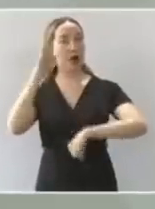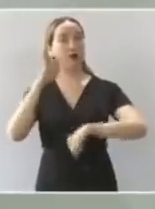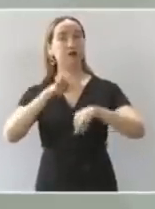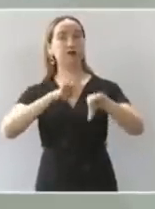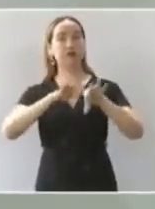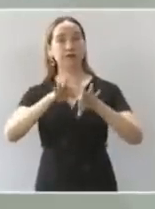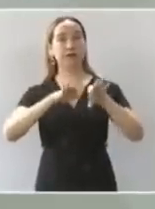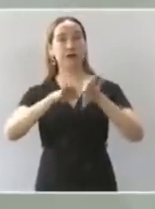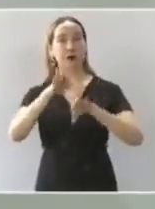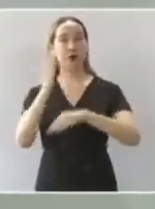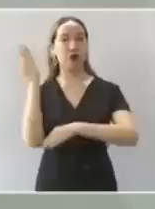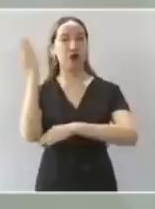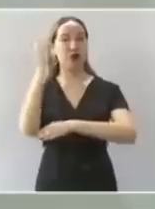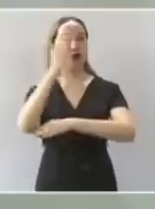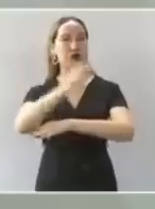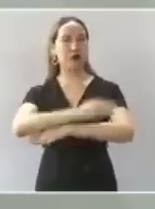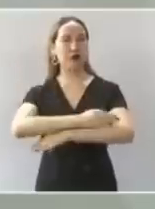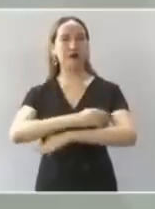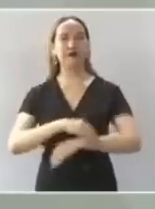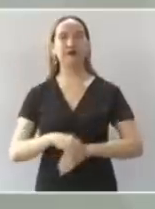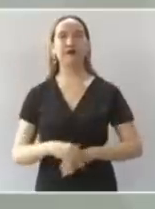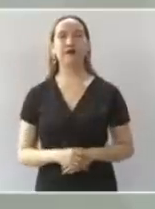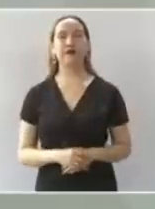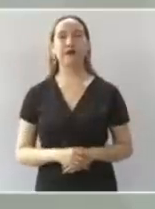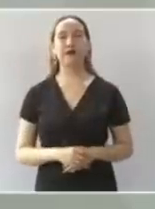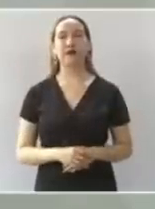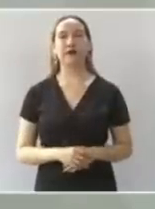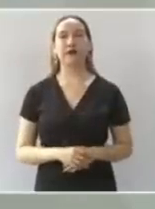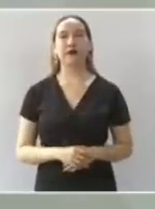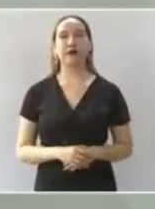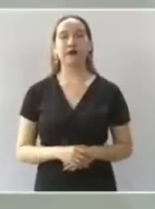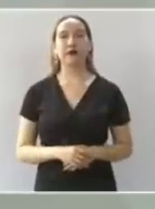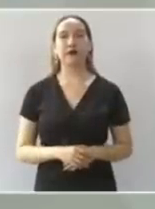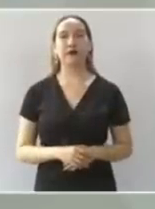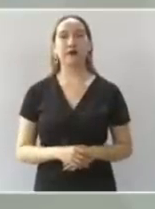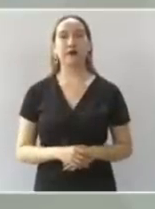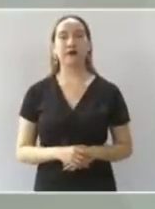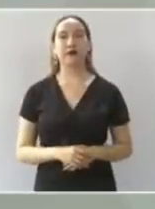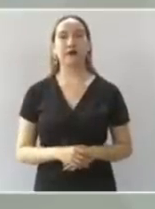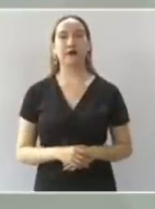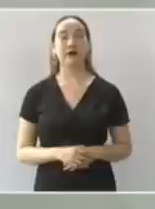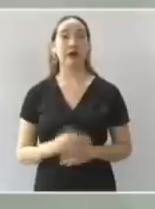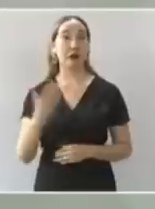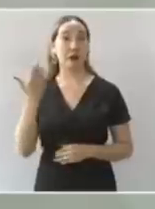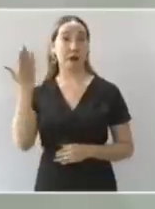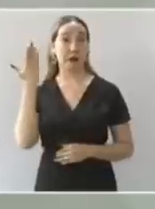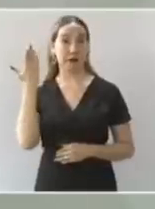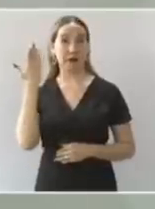San Benito, que estaba a cargo de un monasterio,